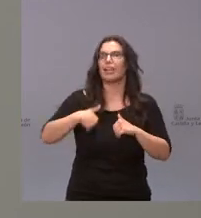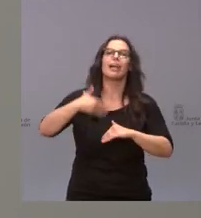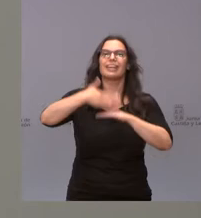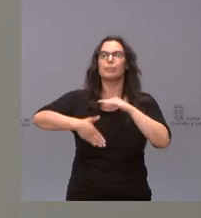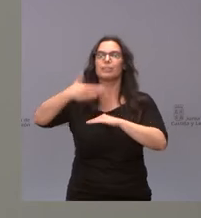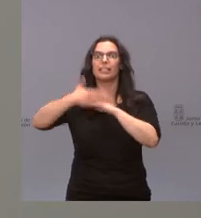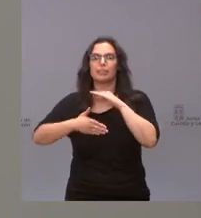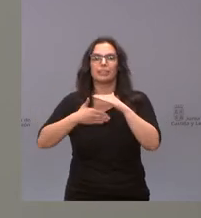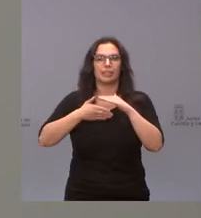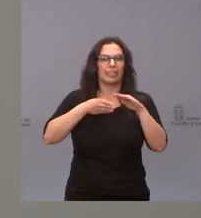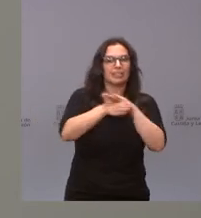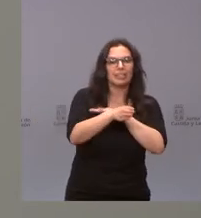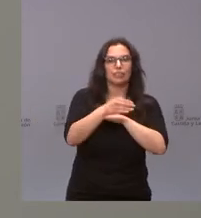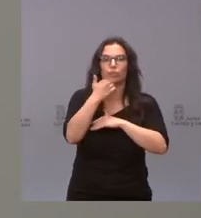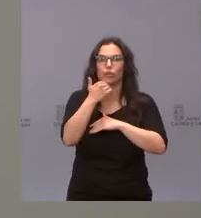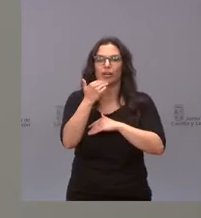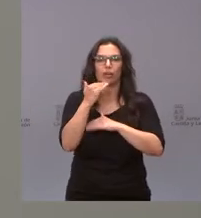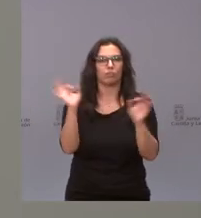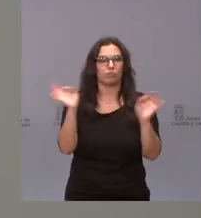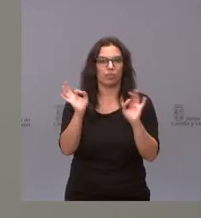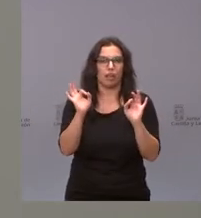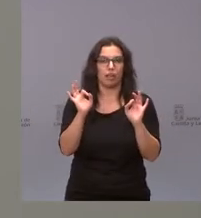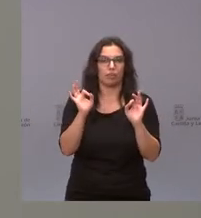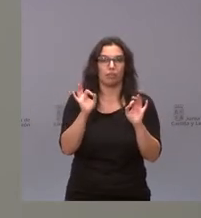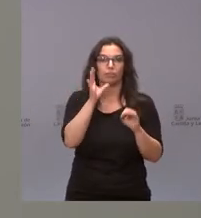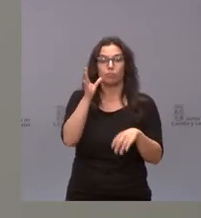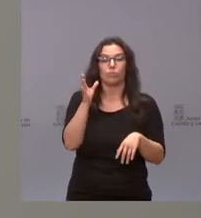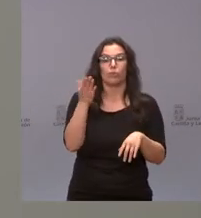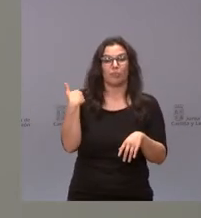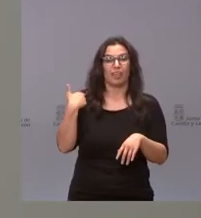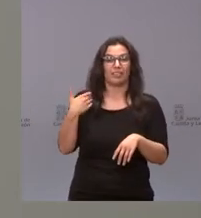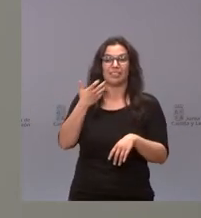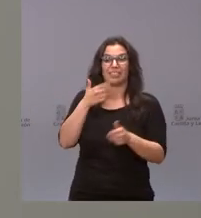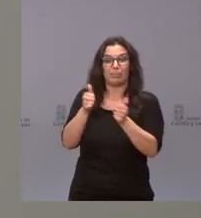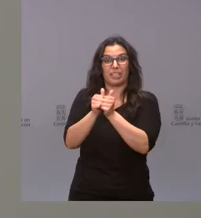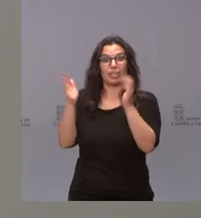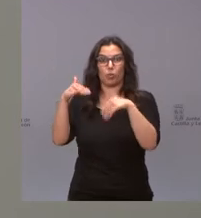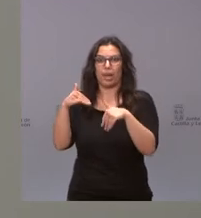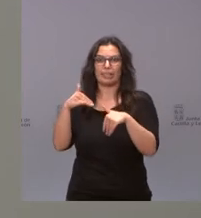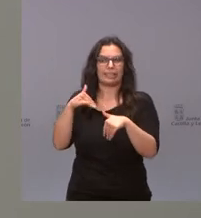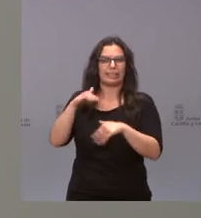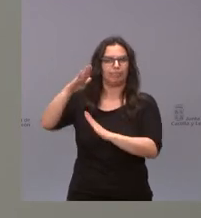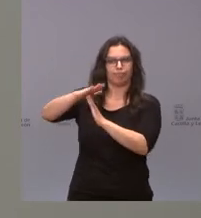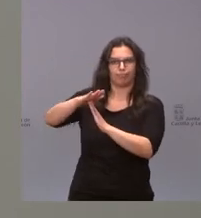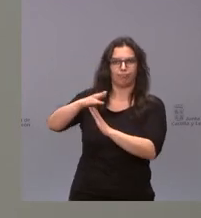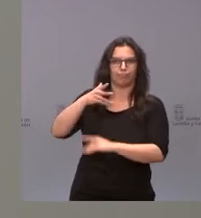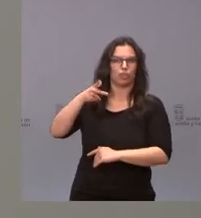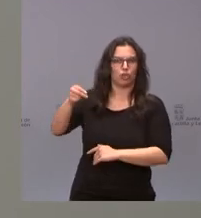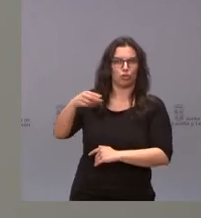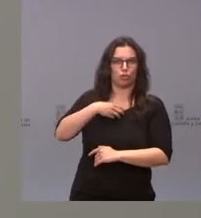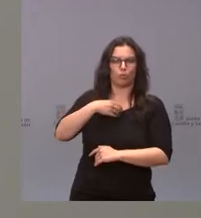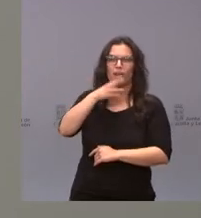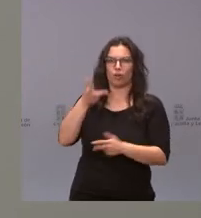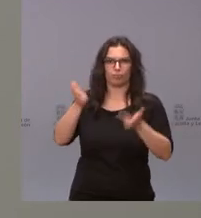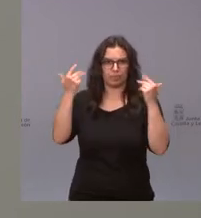acceso a las personas no dependientes que existía hasta el momento. Como les digo, lo hemos ido haciendo